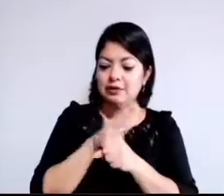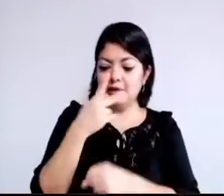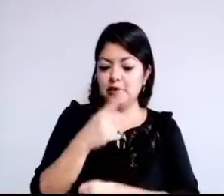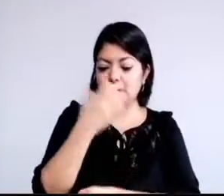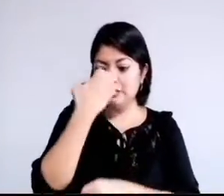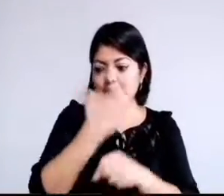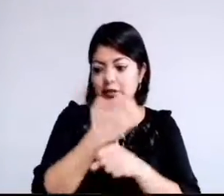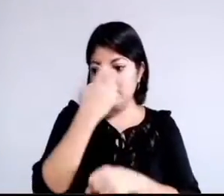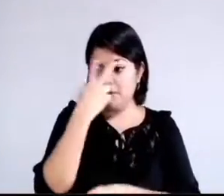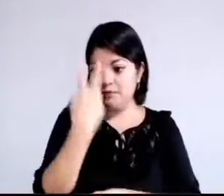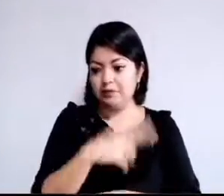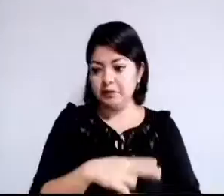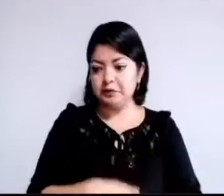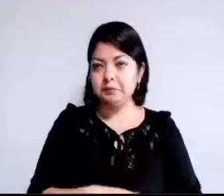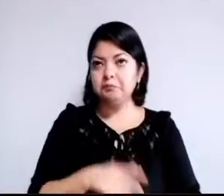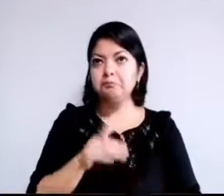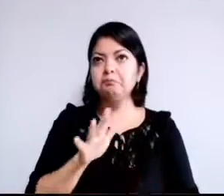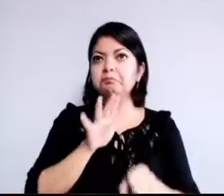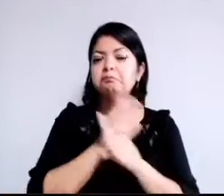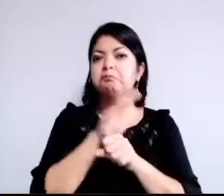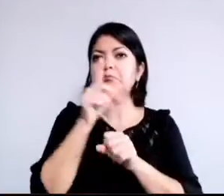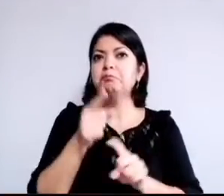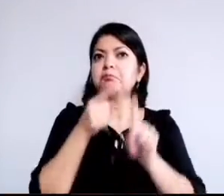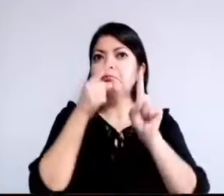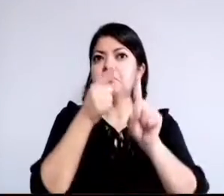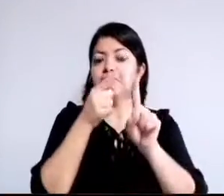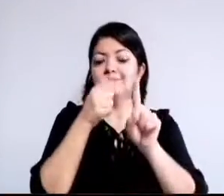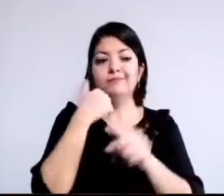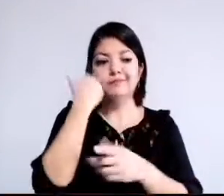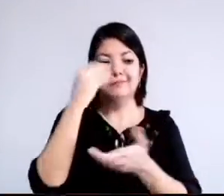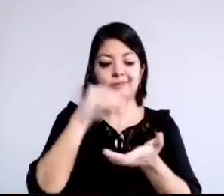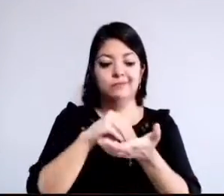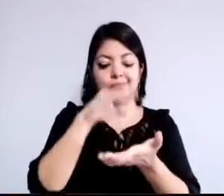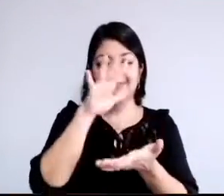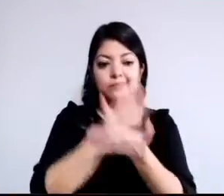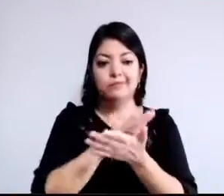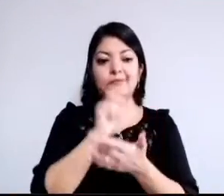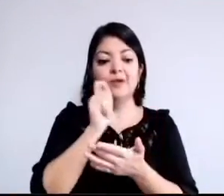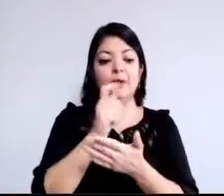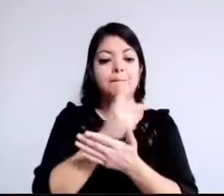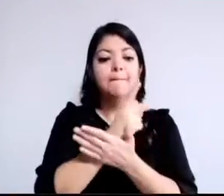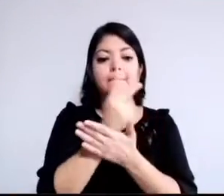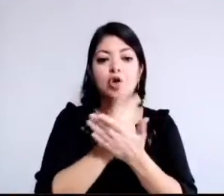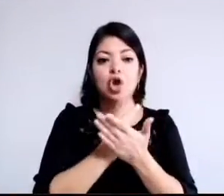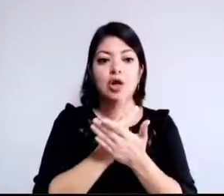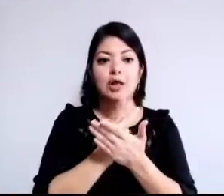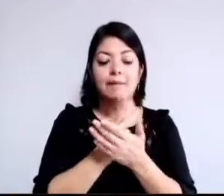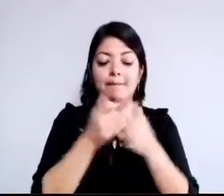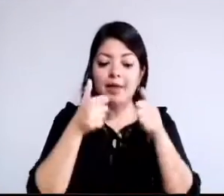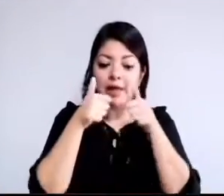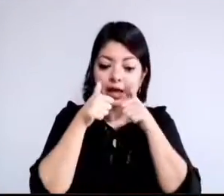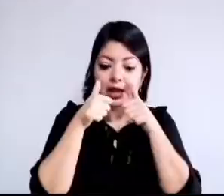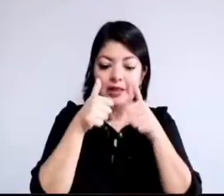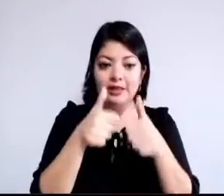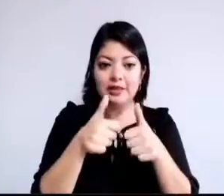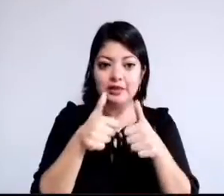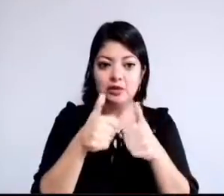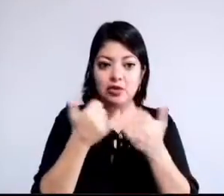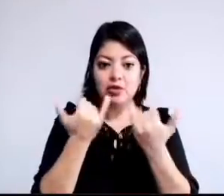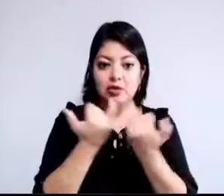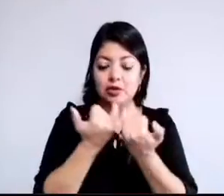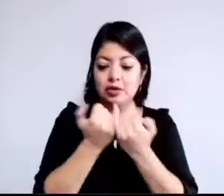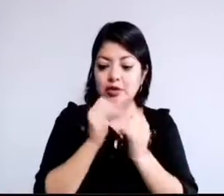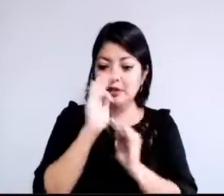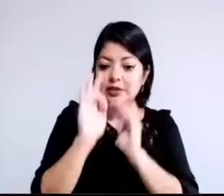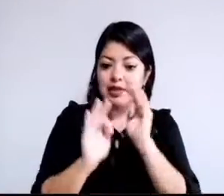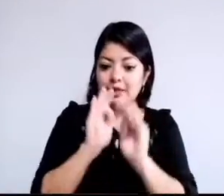con la finalidad de establecer el programa de atención y tratamiento del